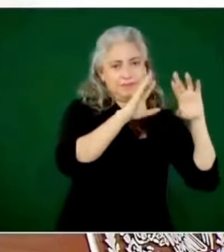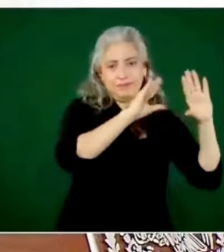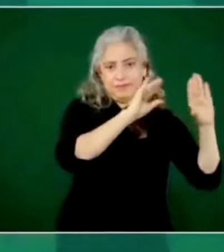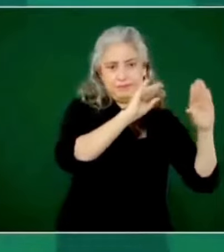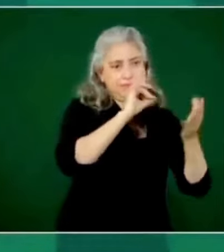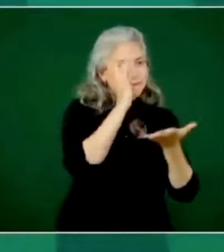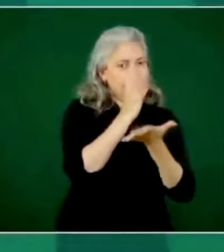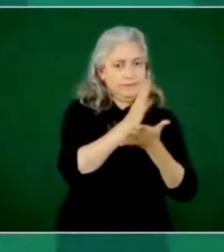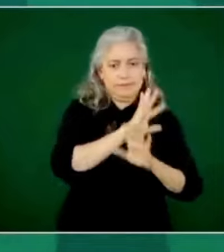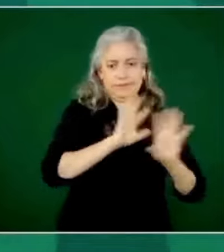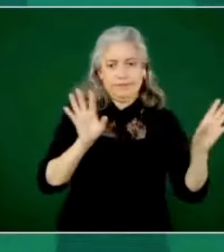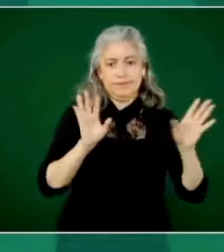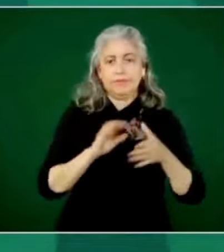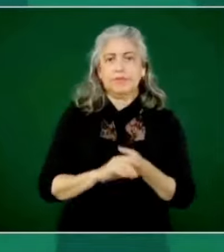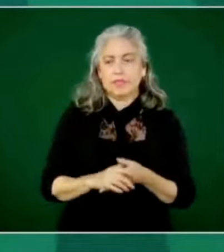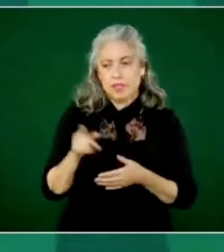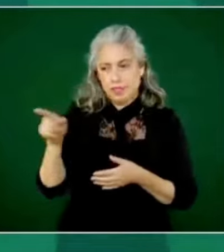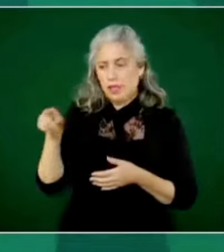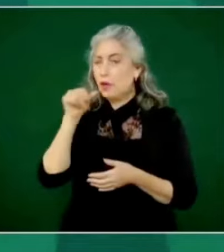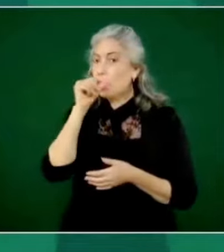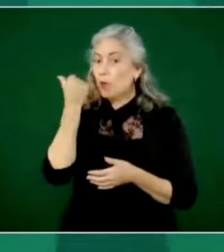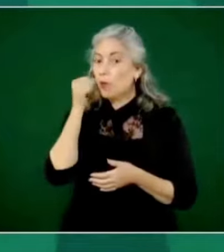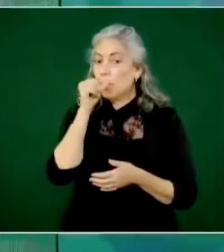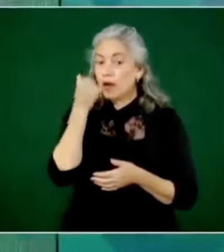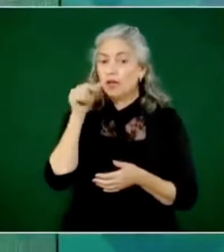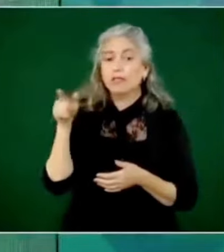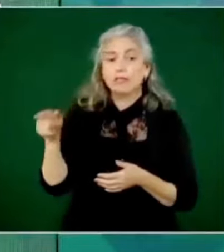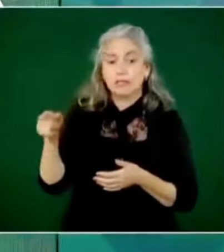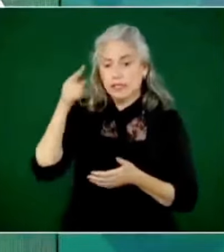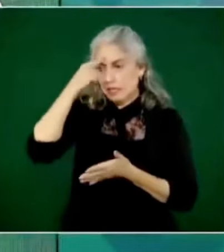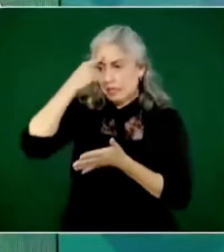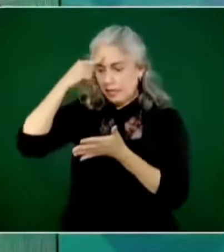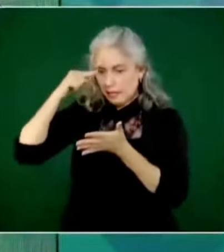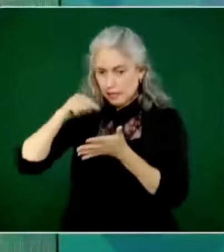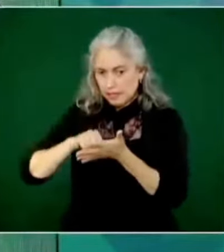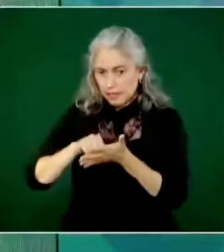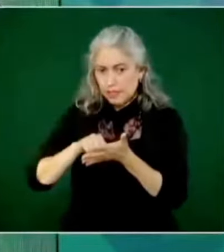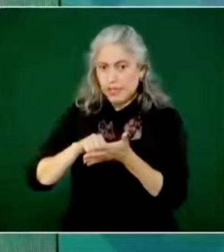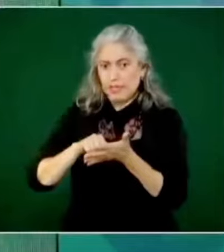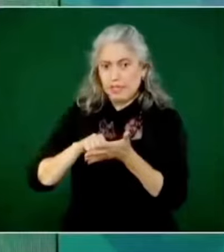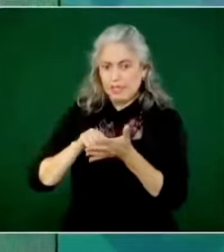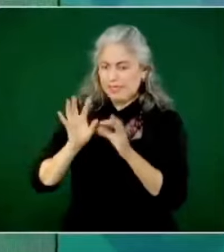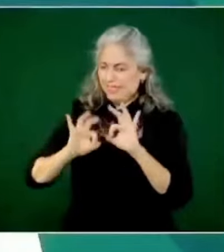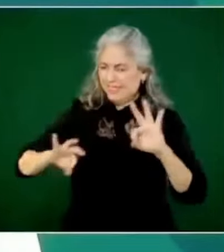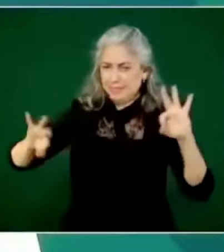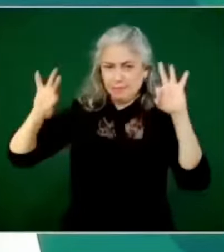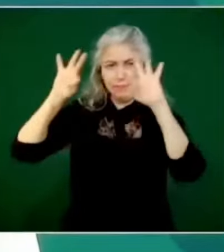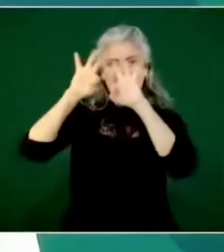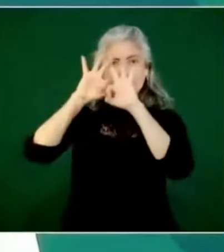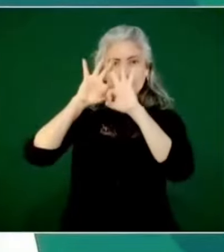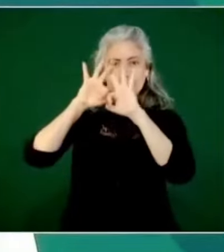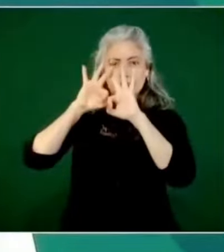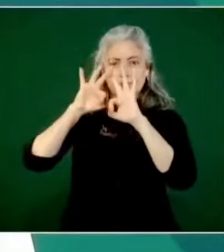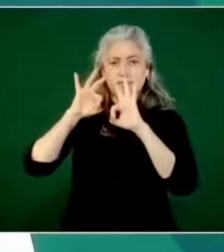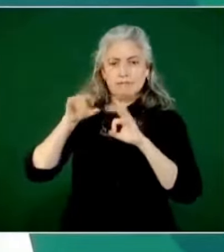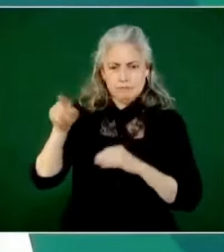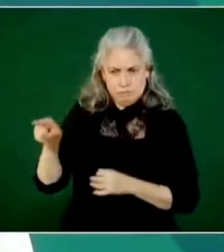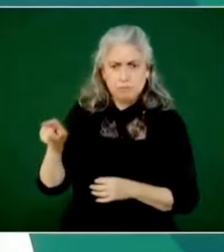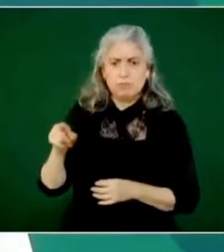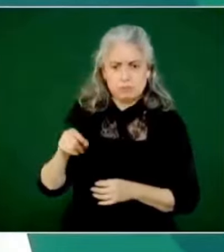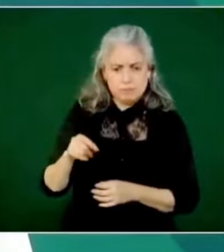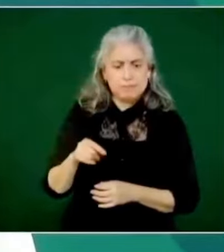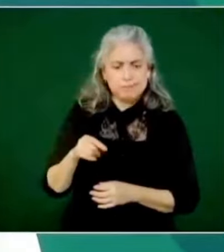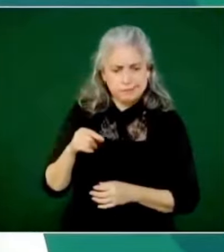pues Juárez cree también indispensable, él sostiene que es